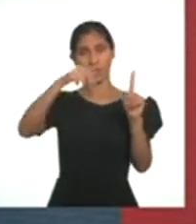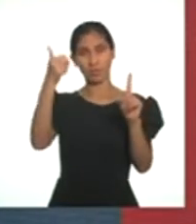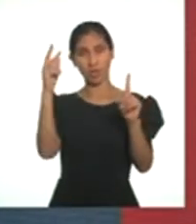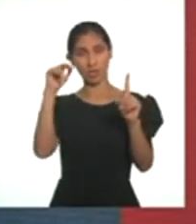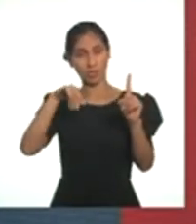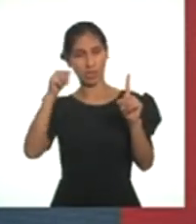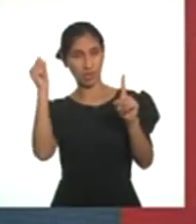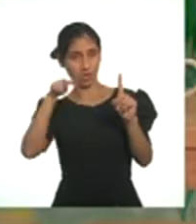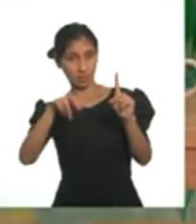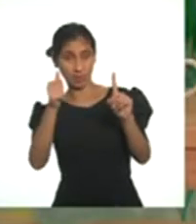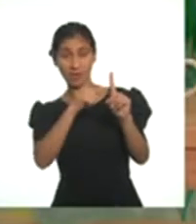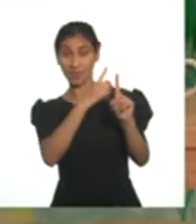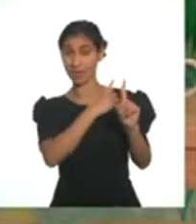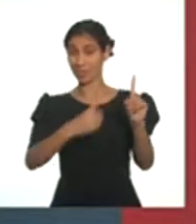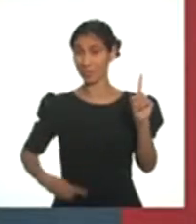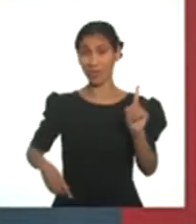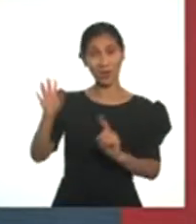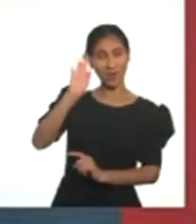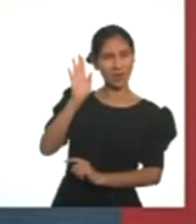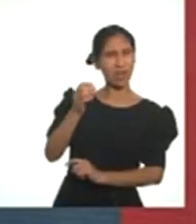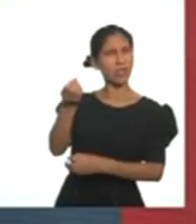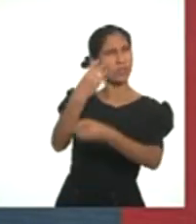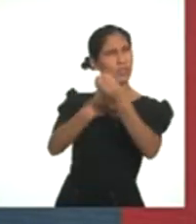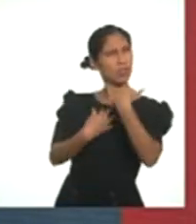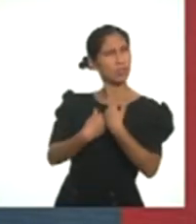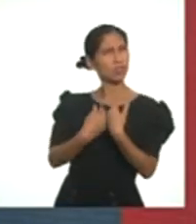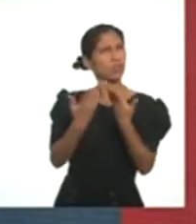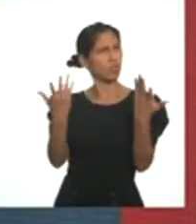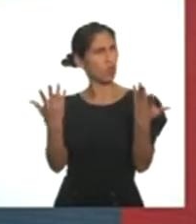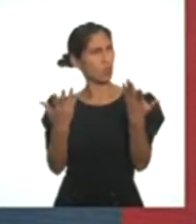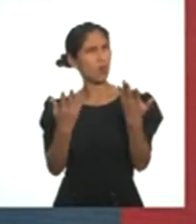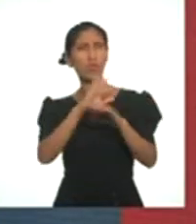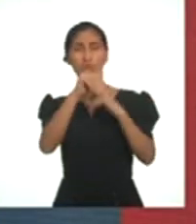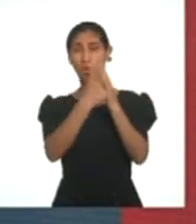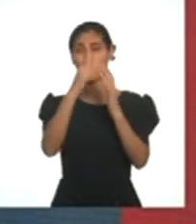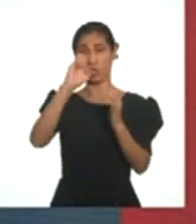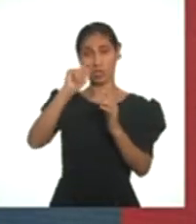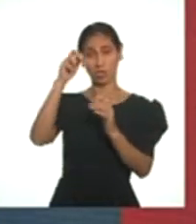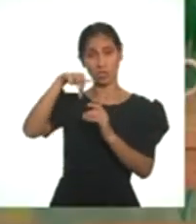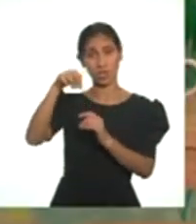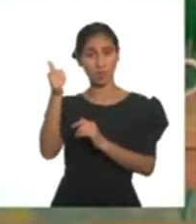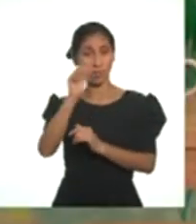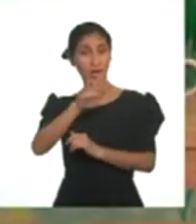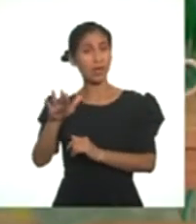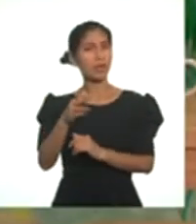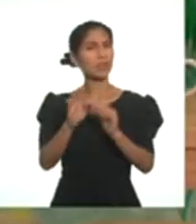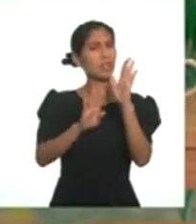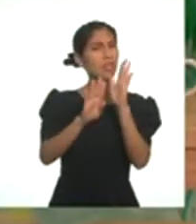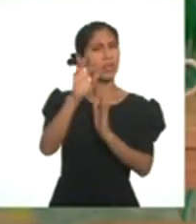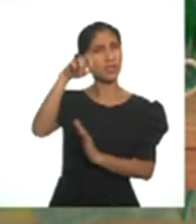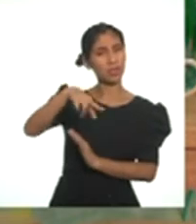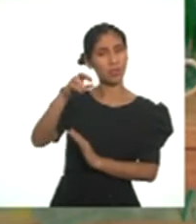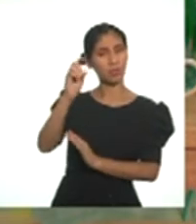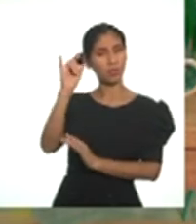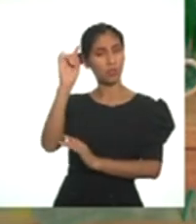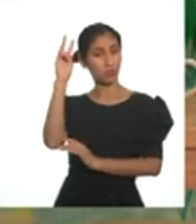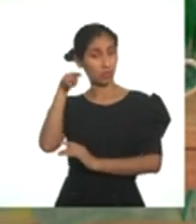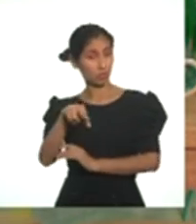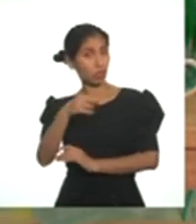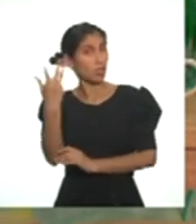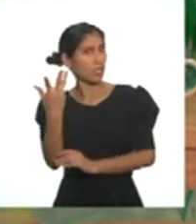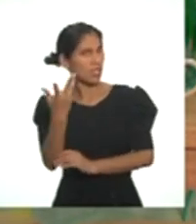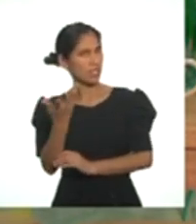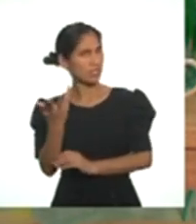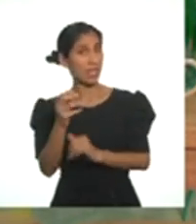nuestra querida directora. Hola. Cuéntanos de qué trata la etapa de producción de un reportaje audiovisual. La etapa de producción consiste